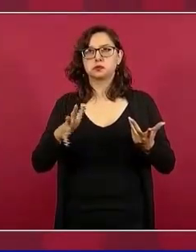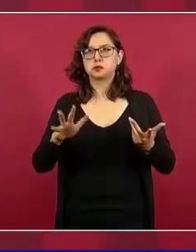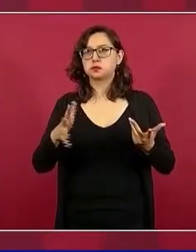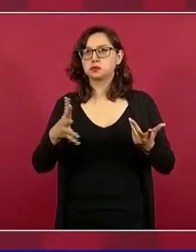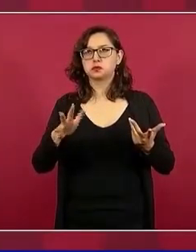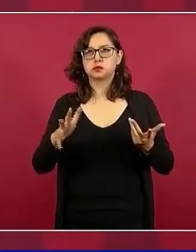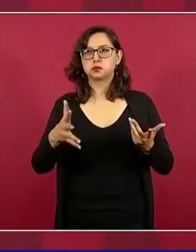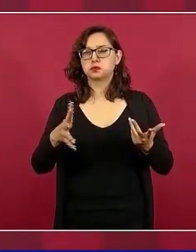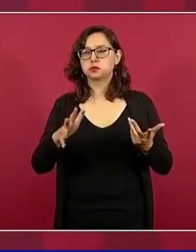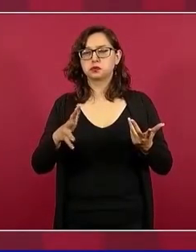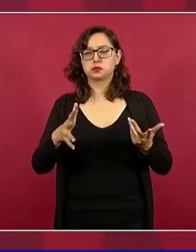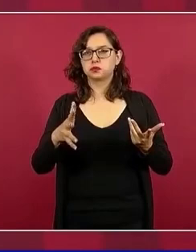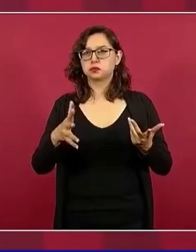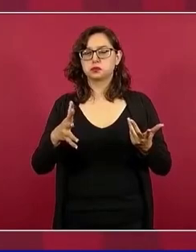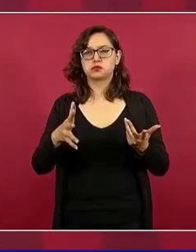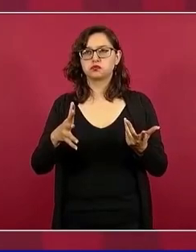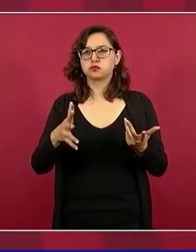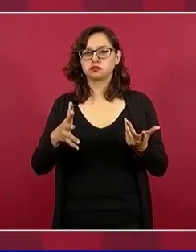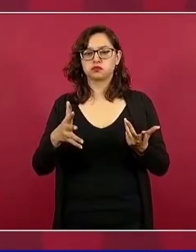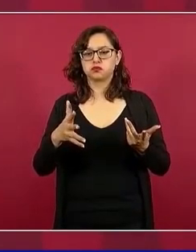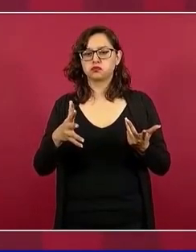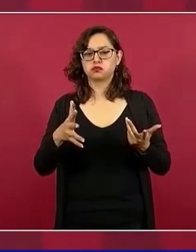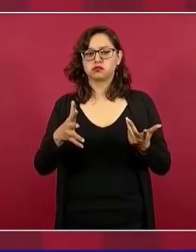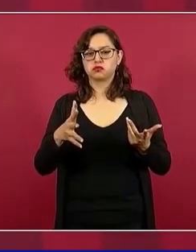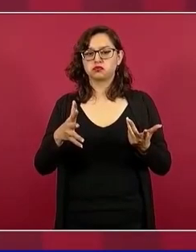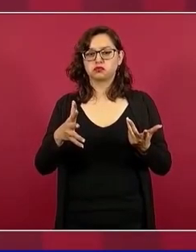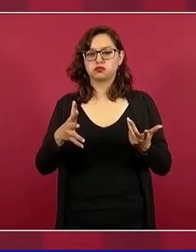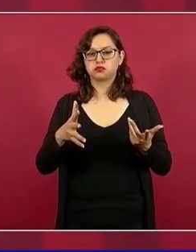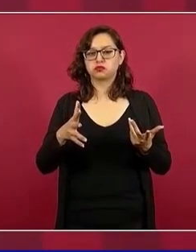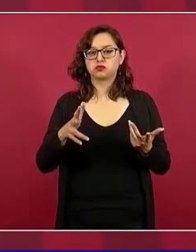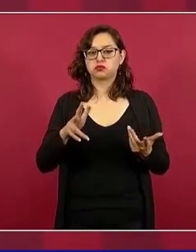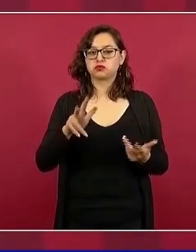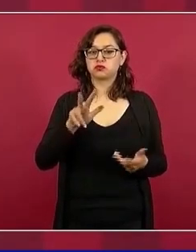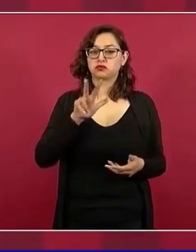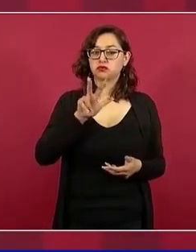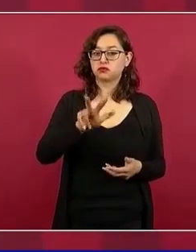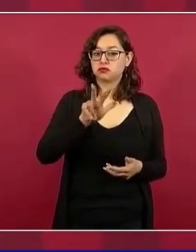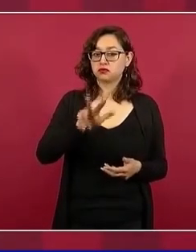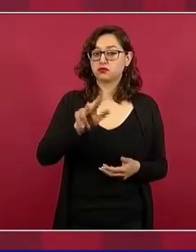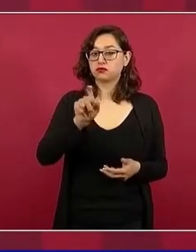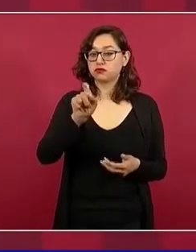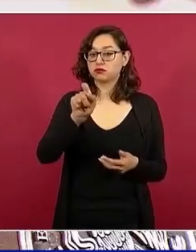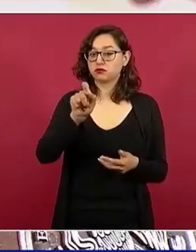como 18, 20 millones?